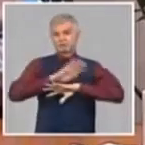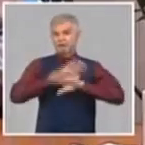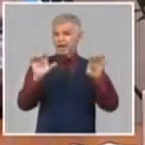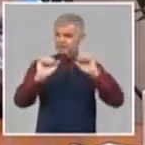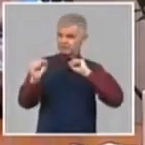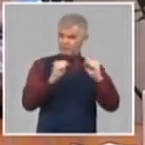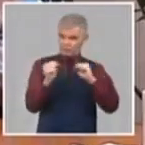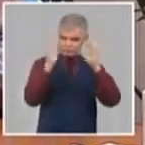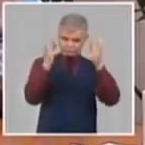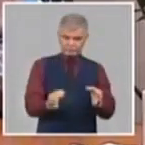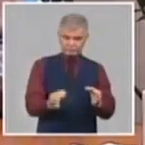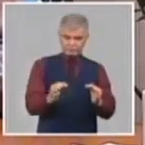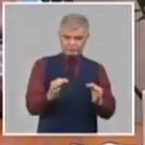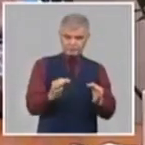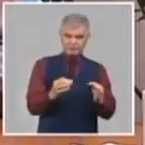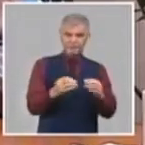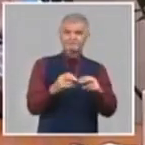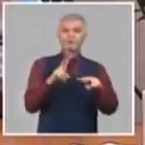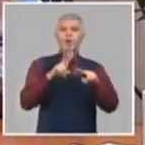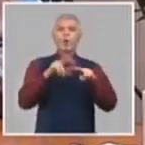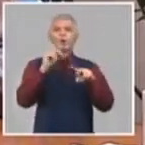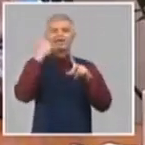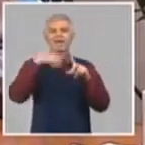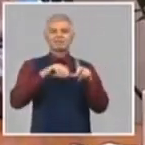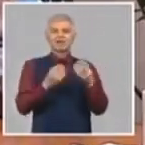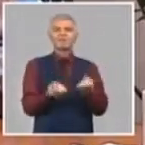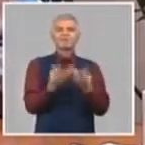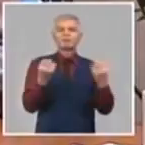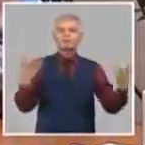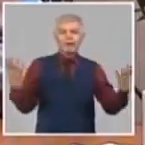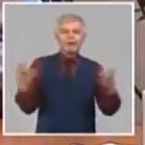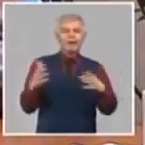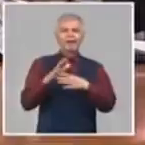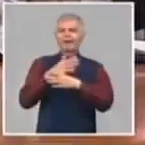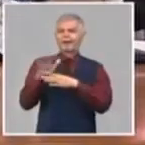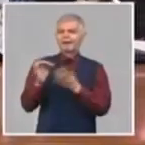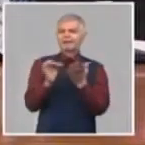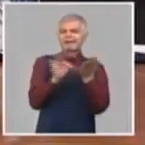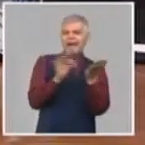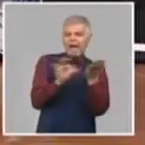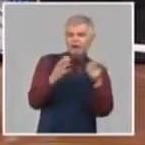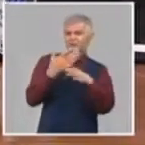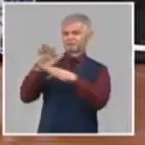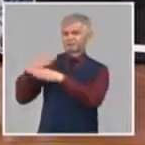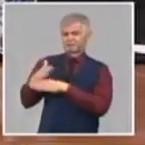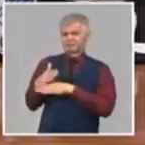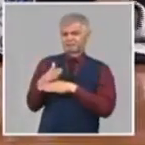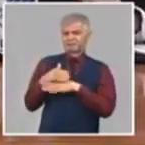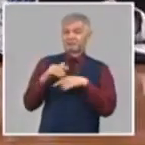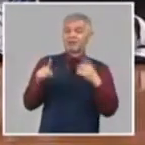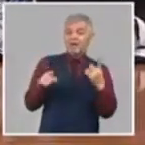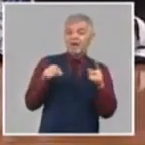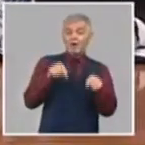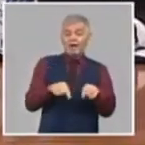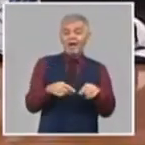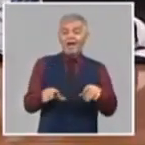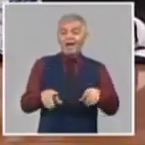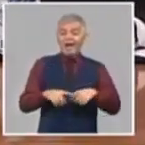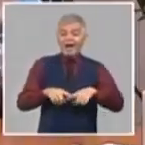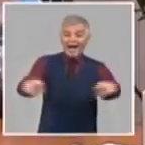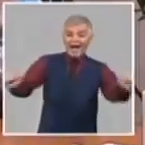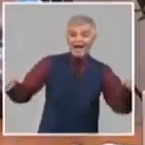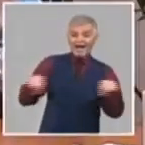Las hortalizas un 48%, las frutas un 76% y los grandes un 66%. Si se duplica la cantidad de áreas bajo río, eso debe crecer.